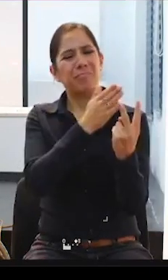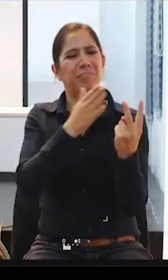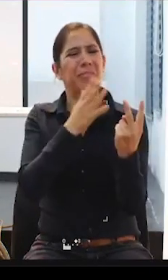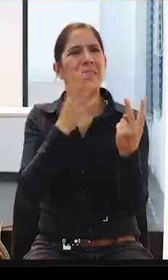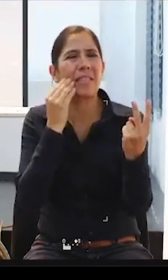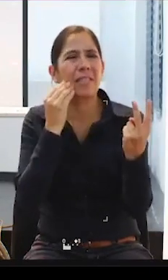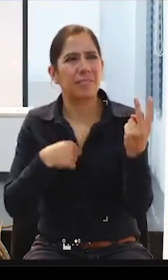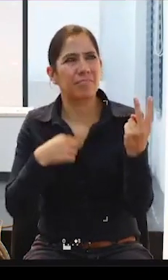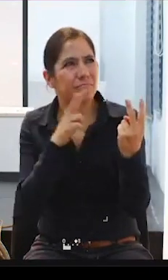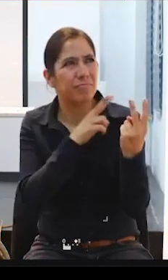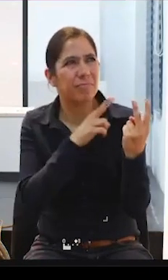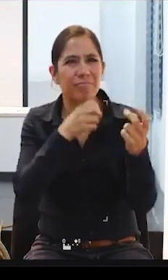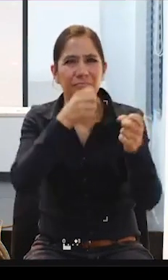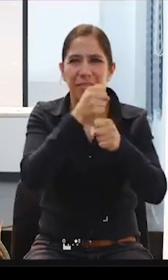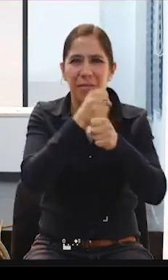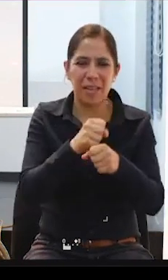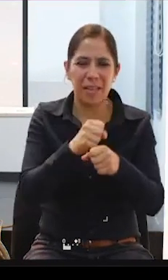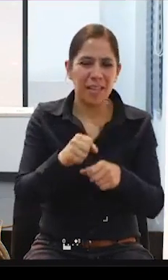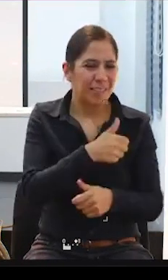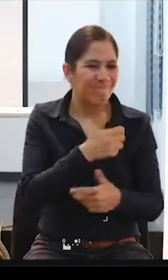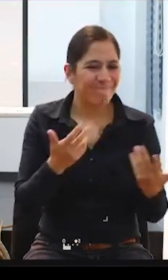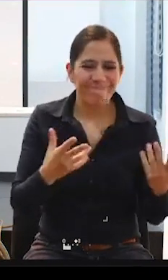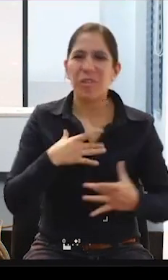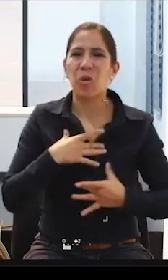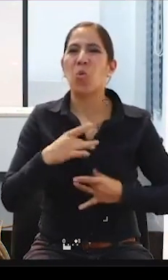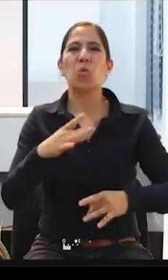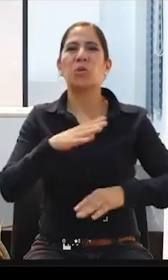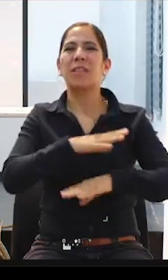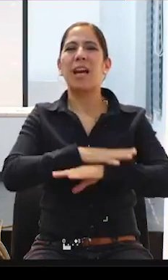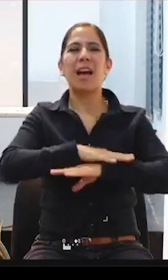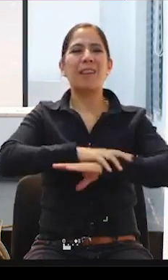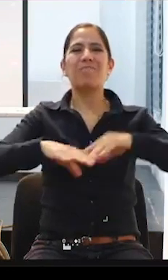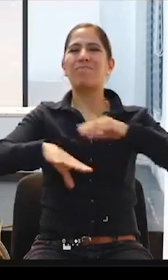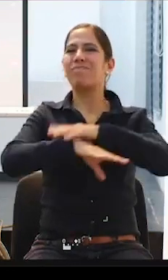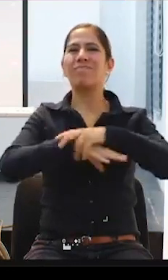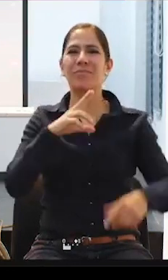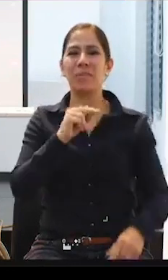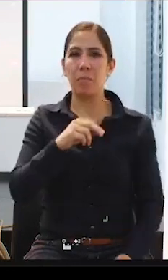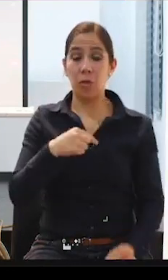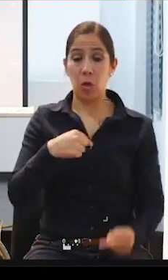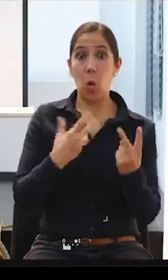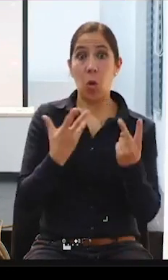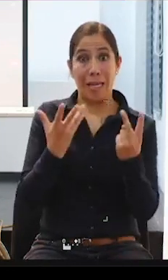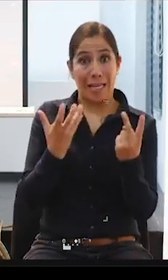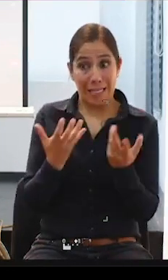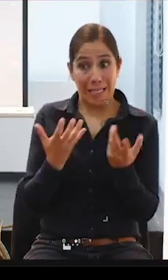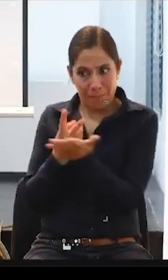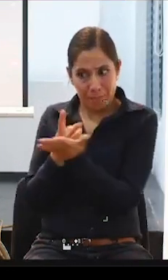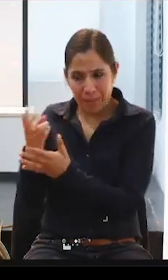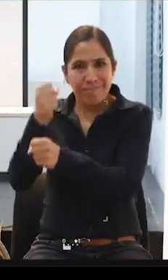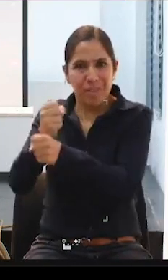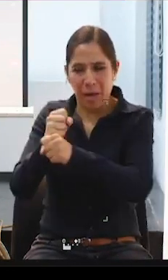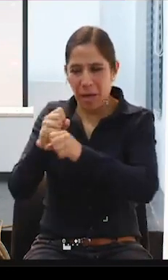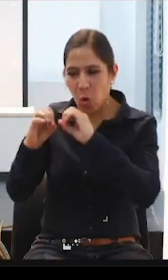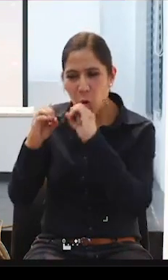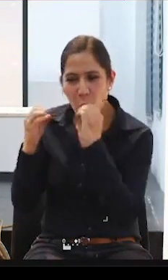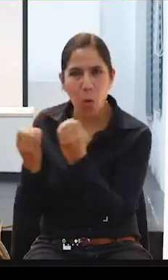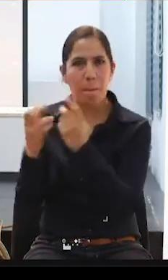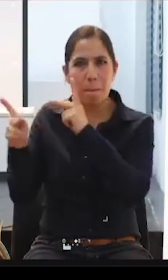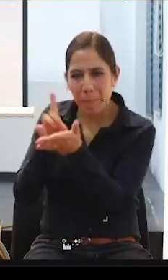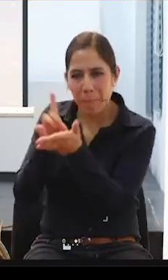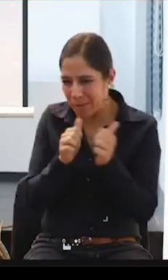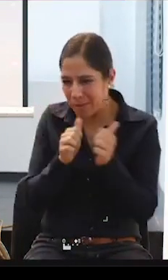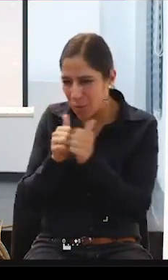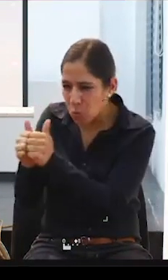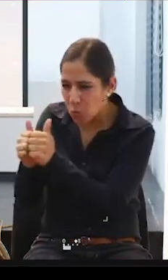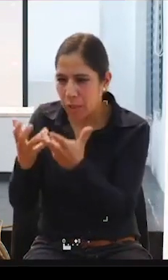Entonces, yo quería trabajar con los compañeros, con discapacidad, llegar con ellos, pero no se podía. Entonces, ¿qué había dicho yo? Voy a